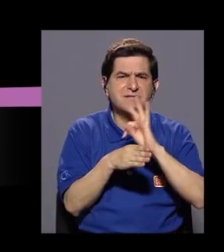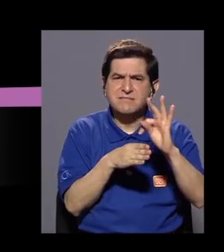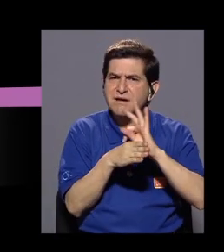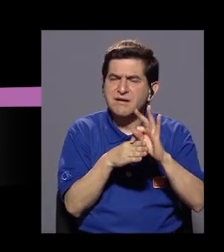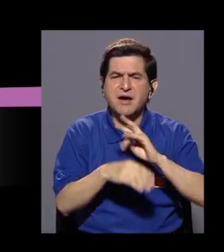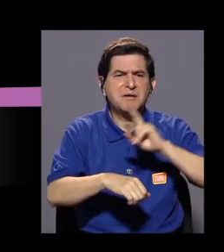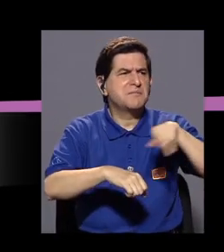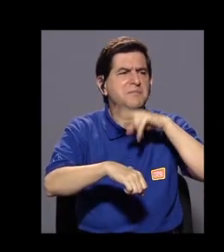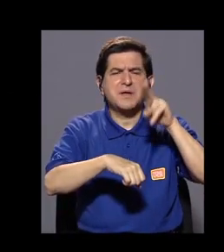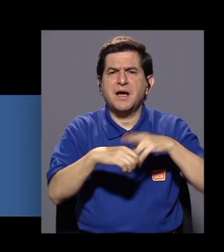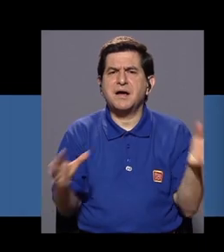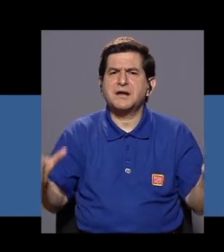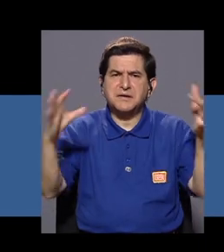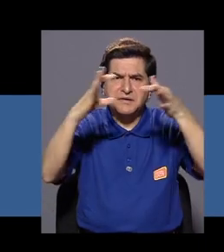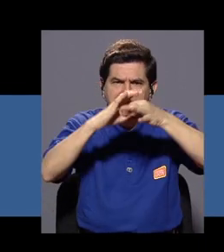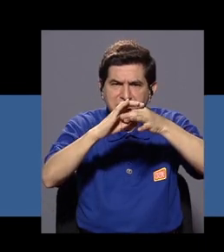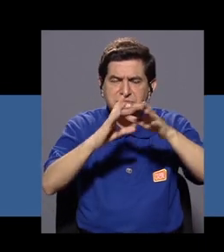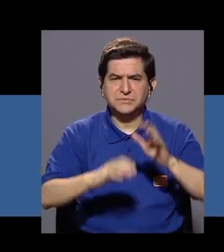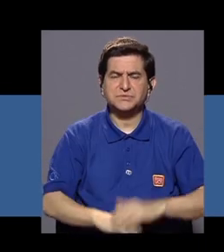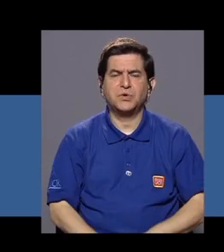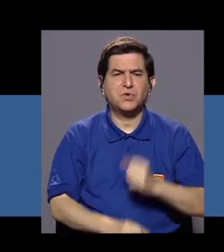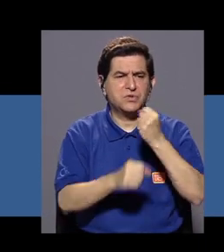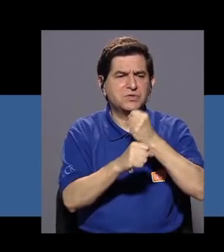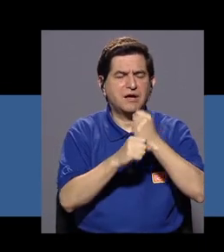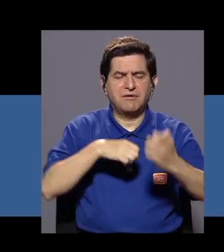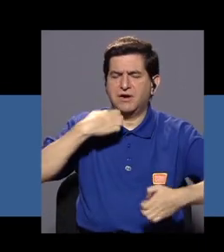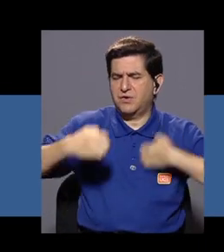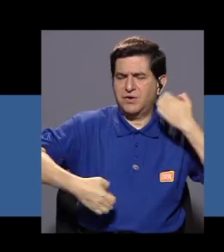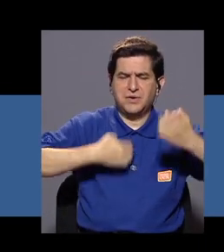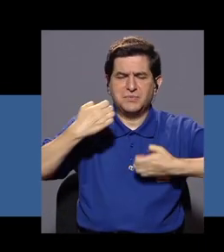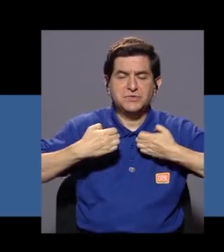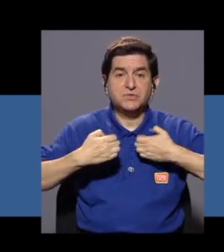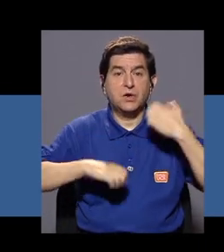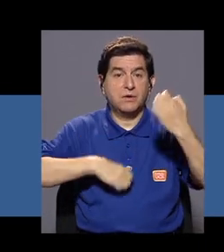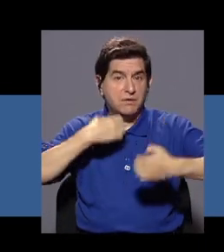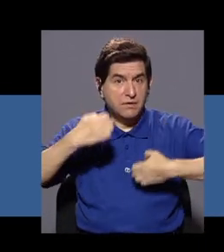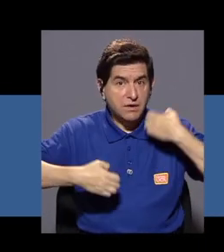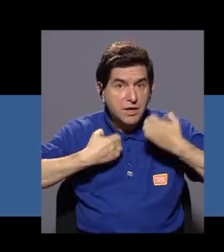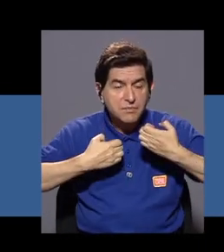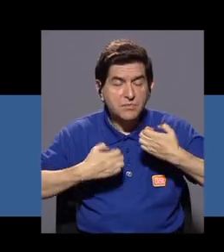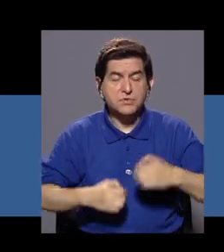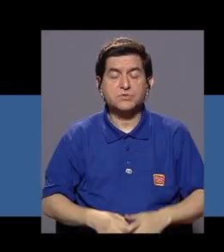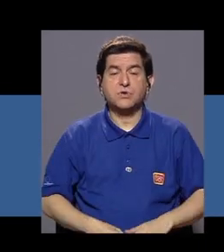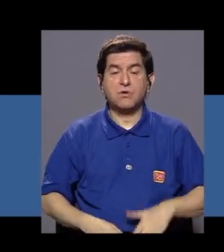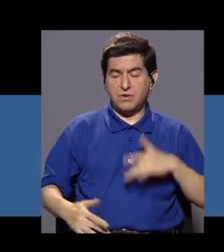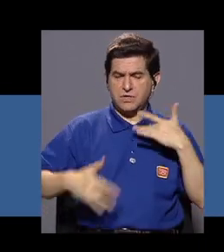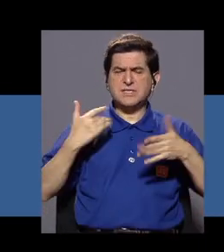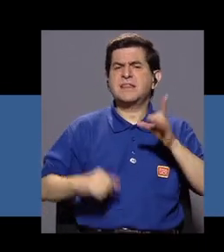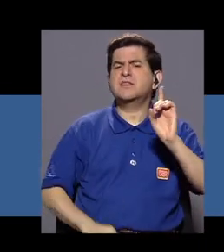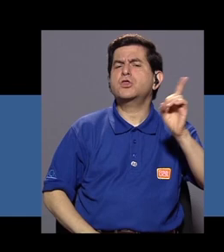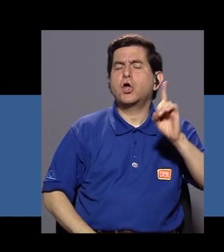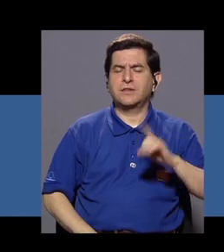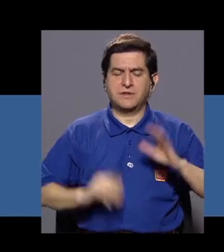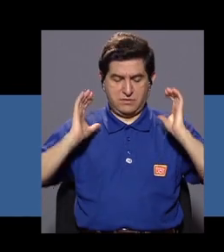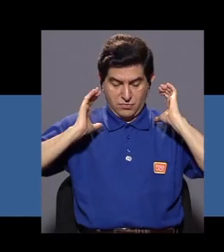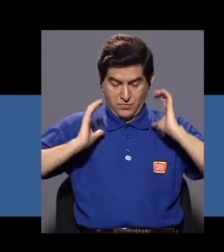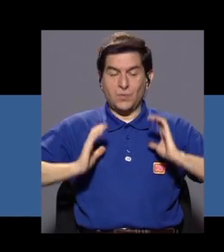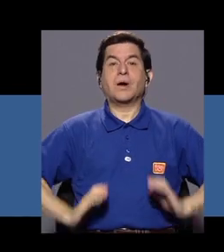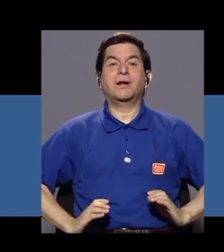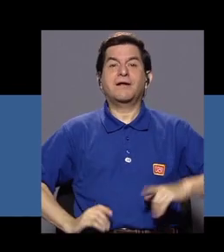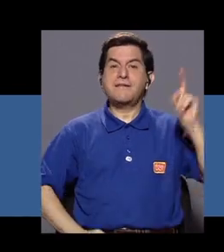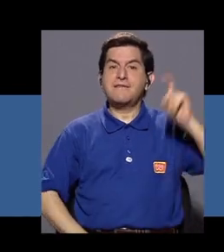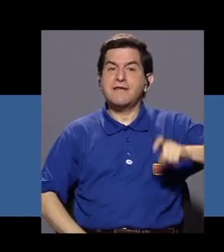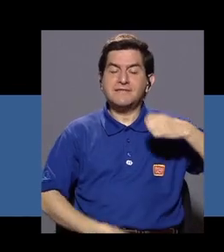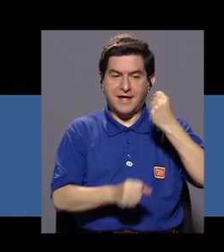usualmente tiene que ver con trabajar emociones. Y las emociones se sienten en el cuerpo. Entonces